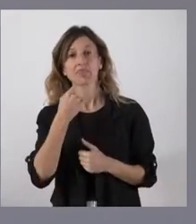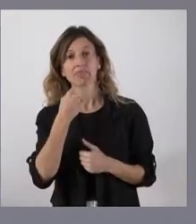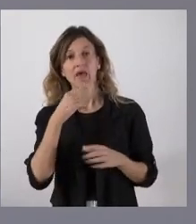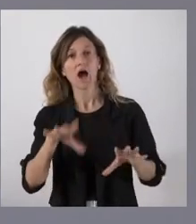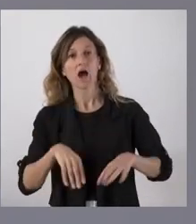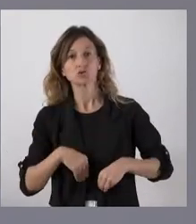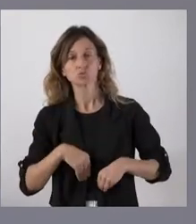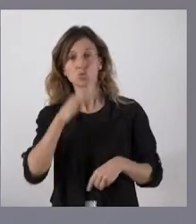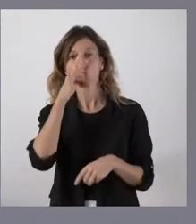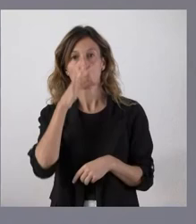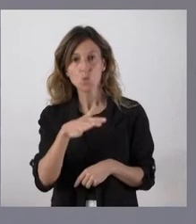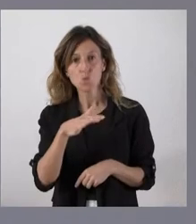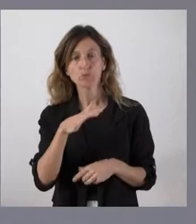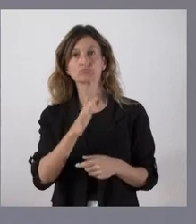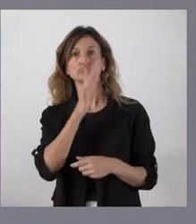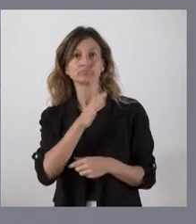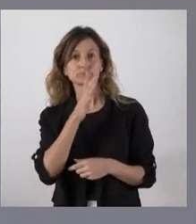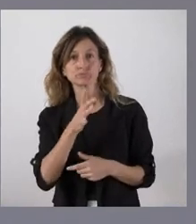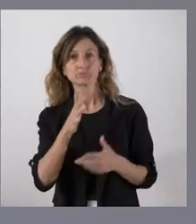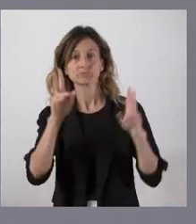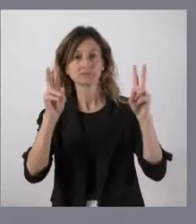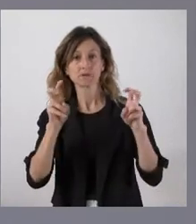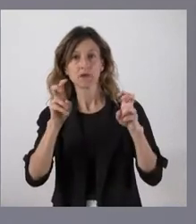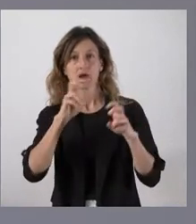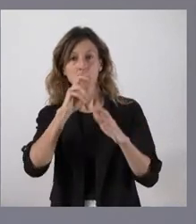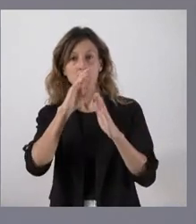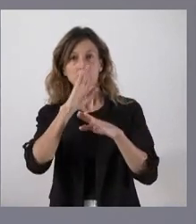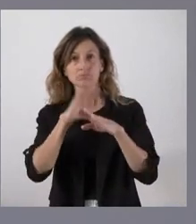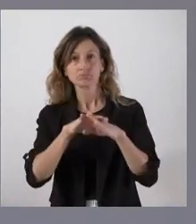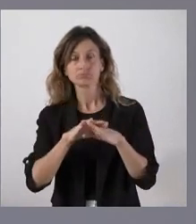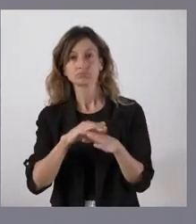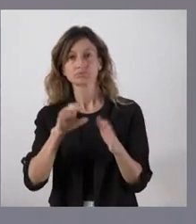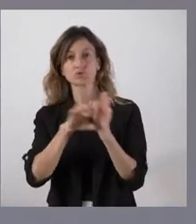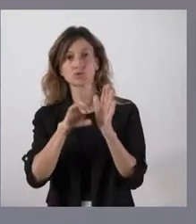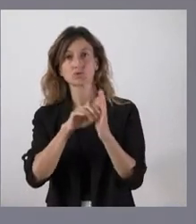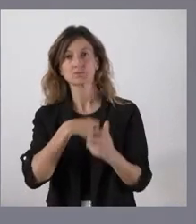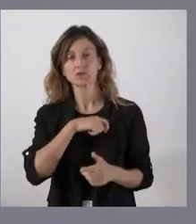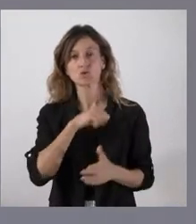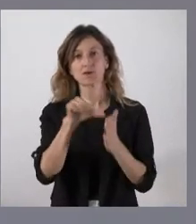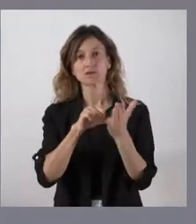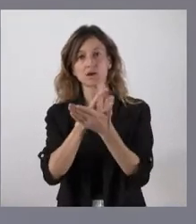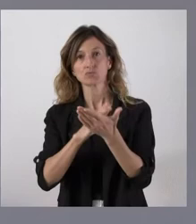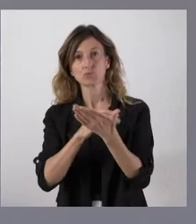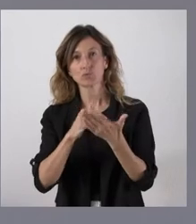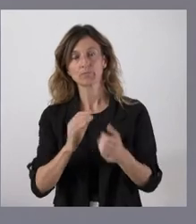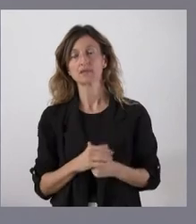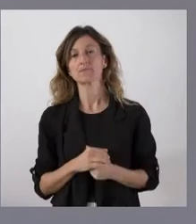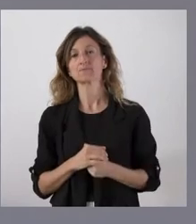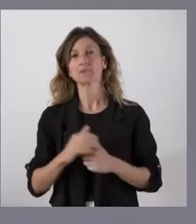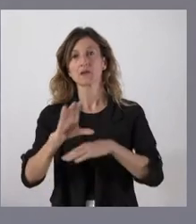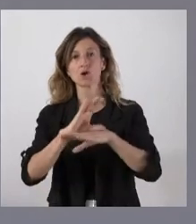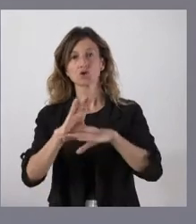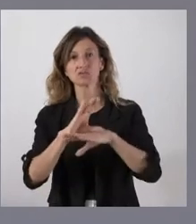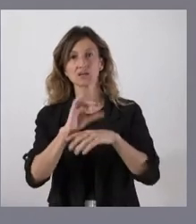jura o promesa de cumplimiento de la Constitución Española, el estatuto de autonomía, en el caso de los consejeros guardar